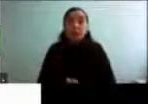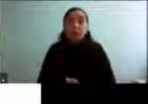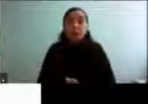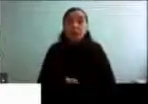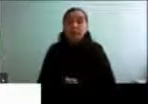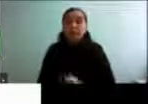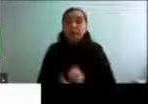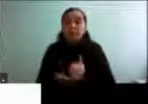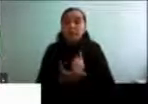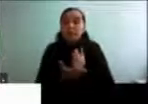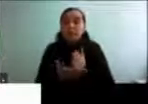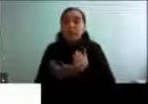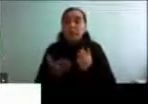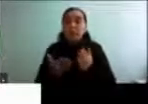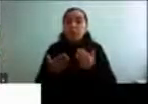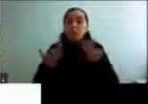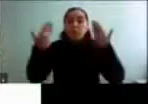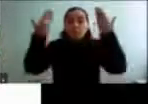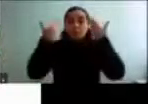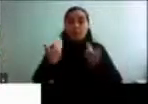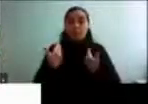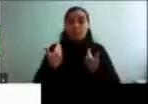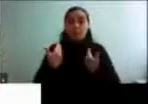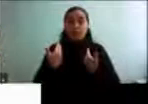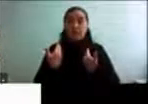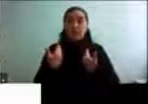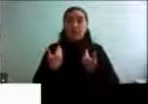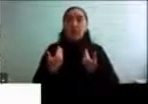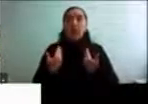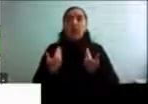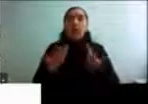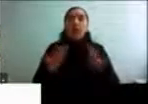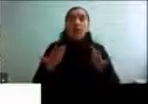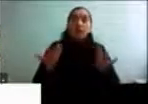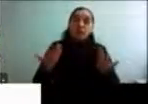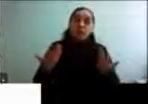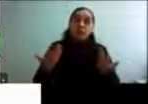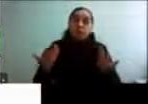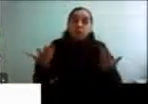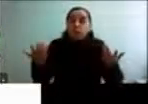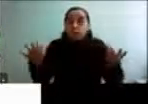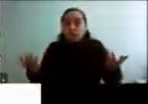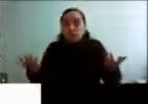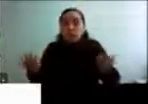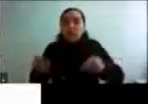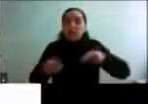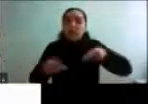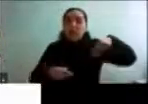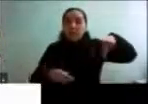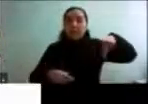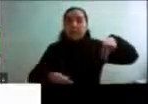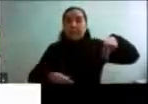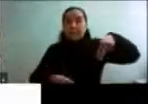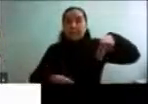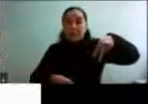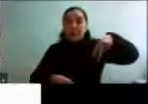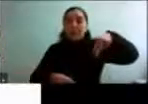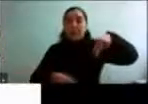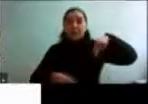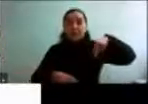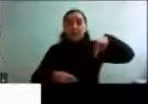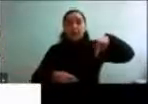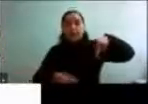el aspecto físico, desde la manera de caminar, la velocidad que uno